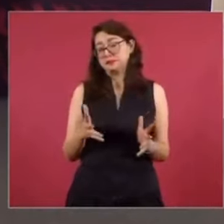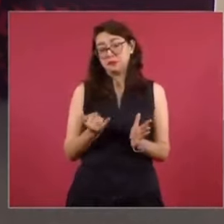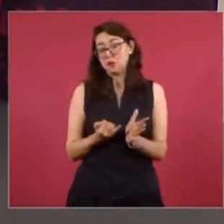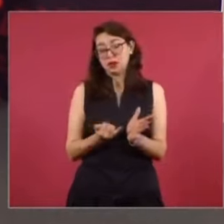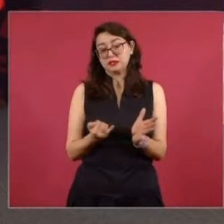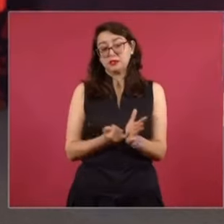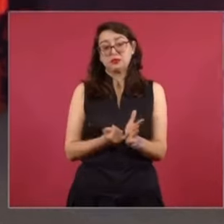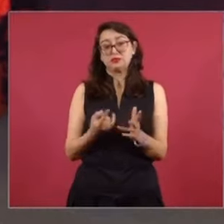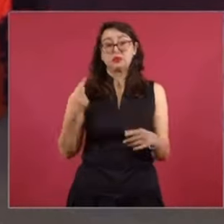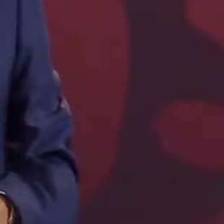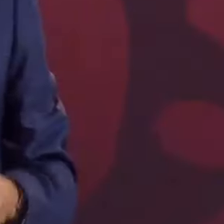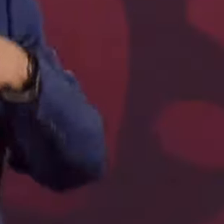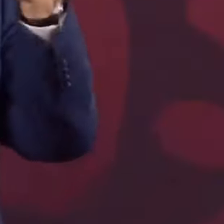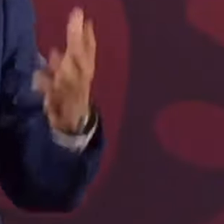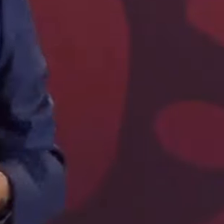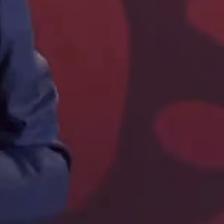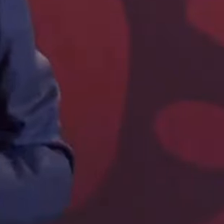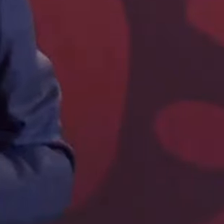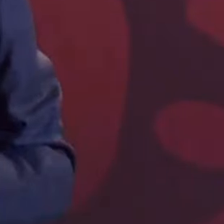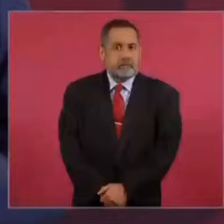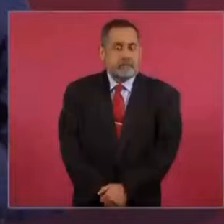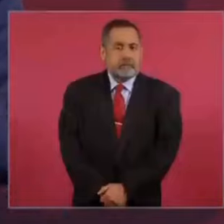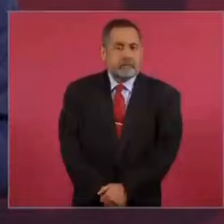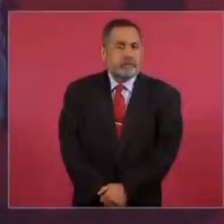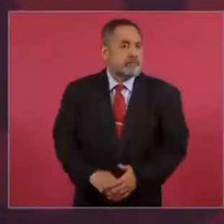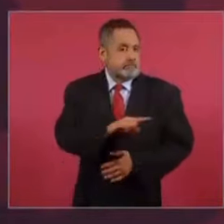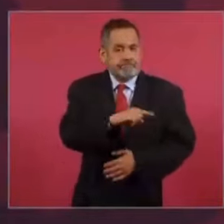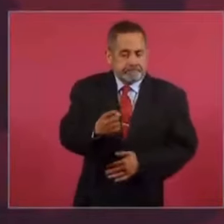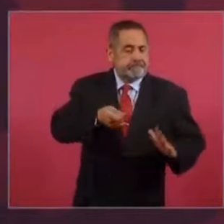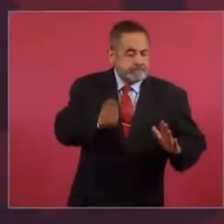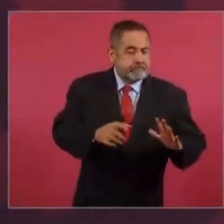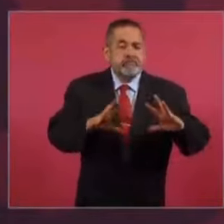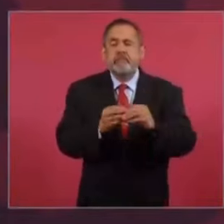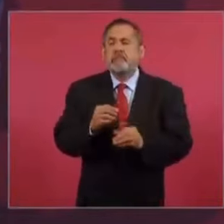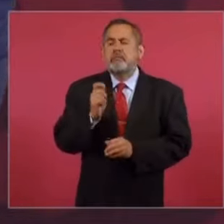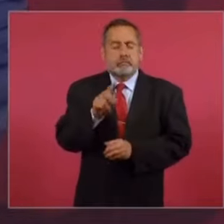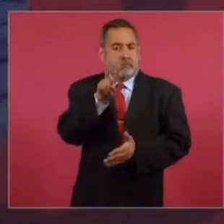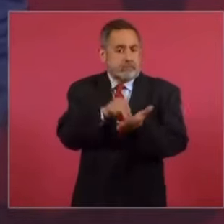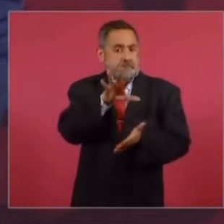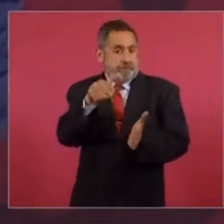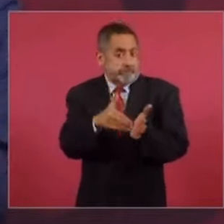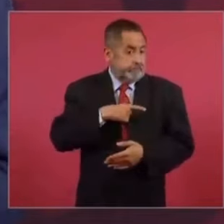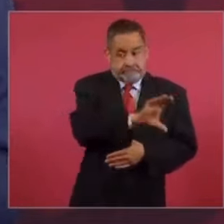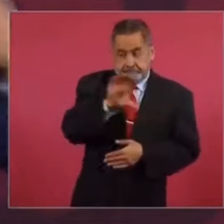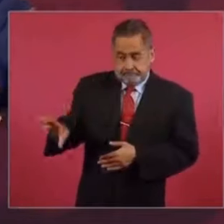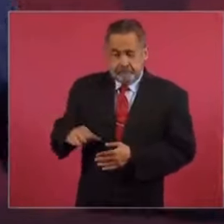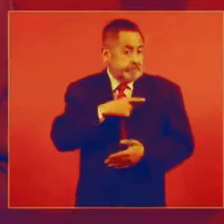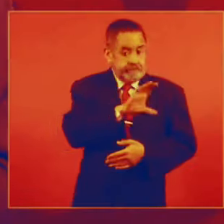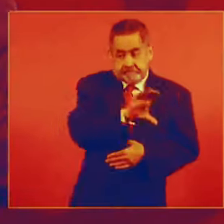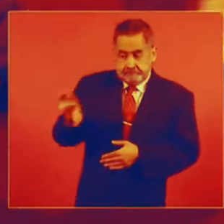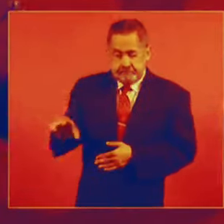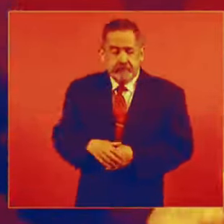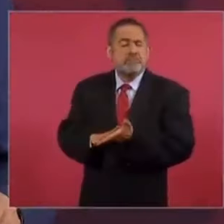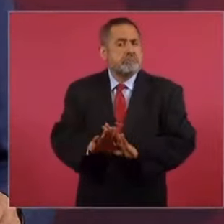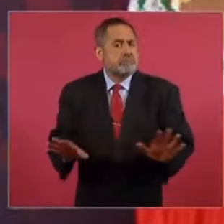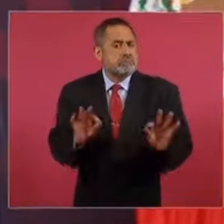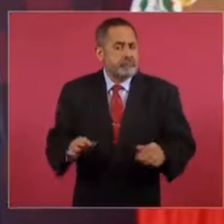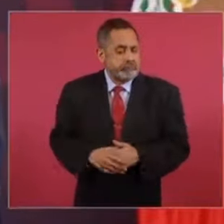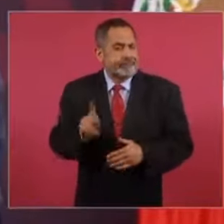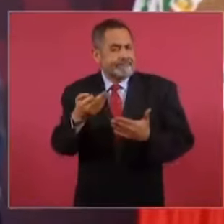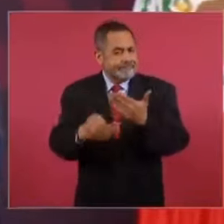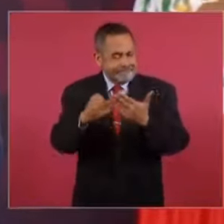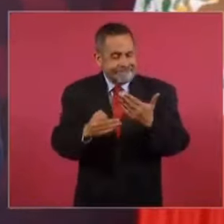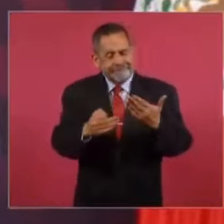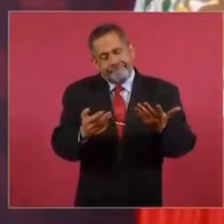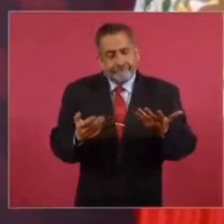SAT, desde la época de Fox. Pero de toda la cantidad, lo que fallaron fueron 2.500 millones aproximadamente. Y ya lo pagaron, y ya lo pagaron. Pero